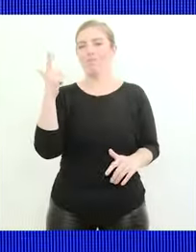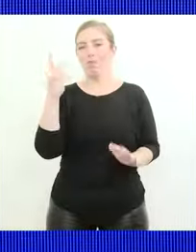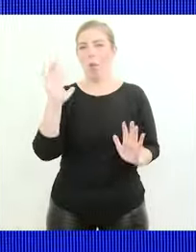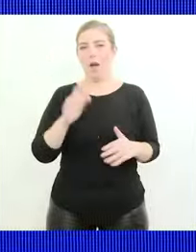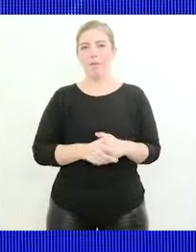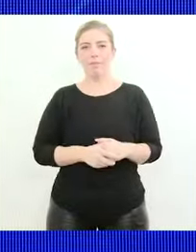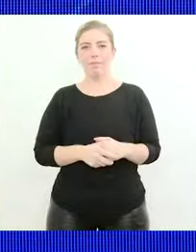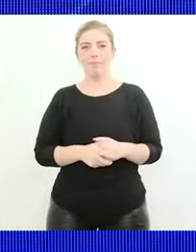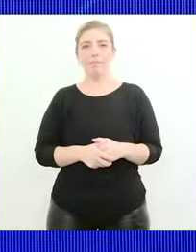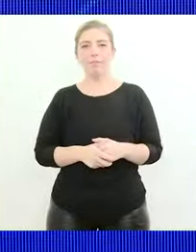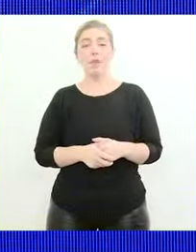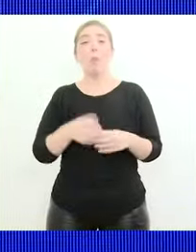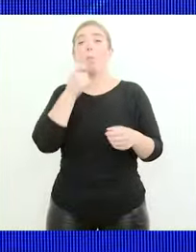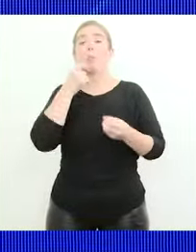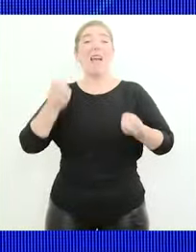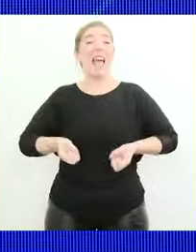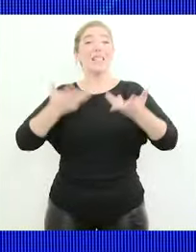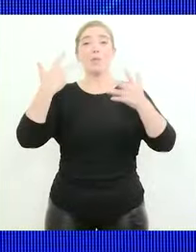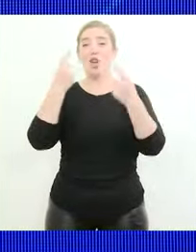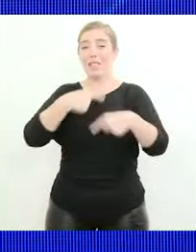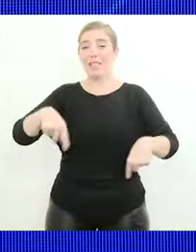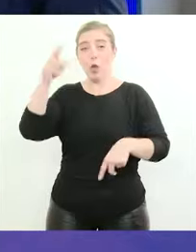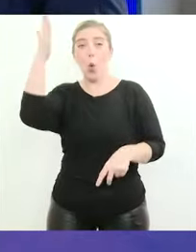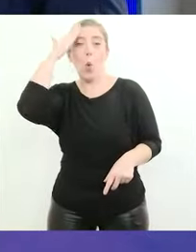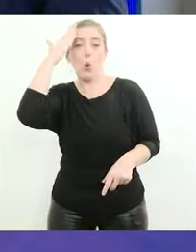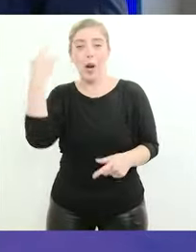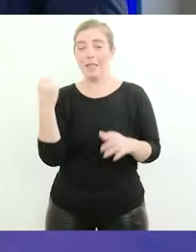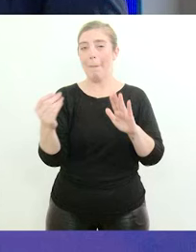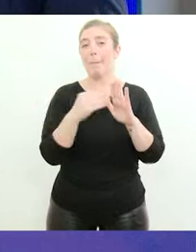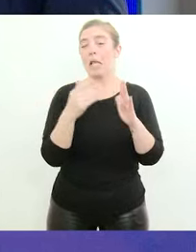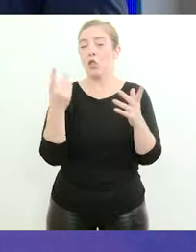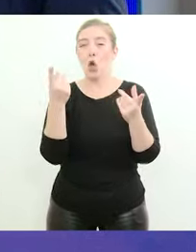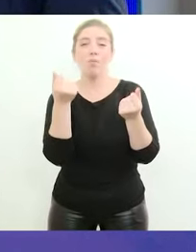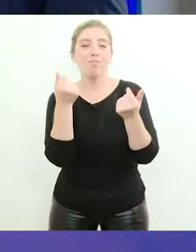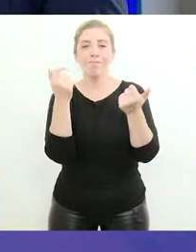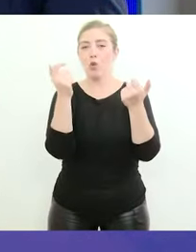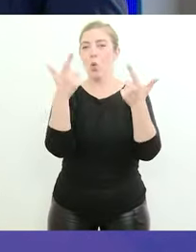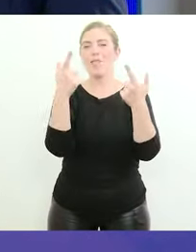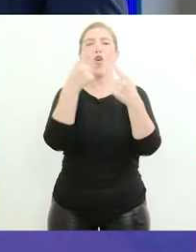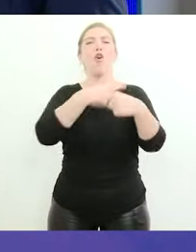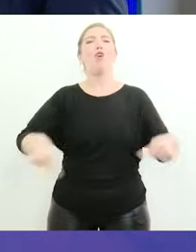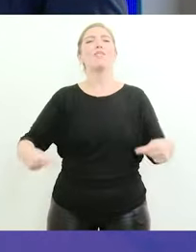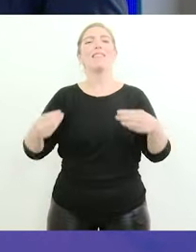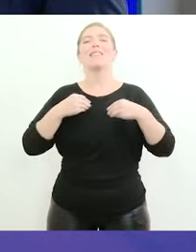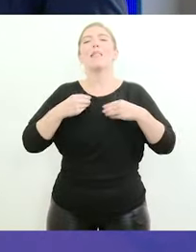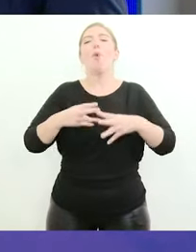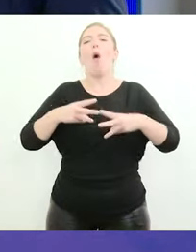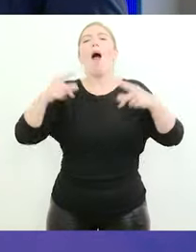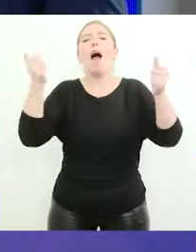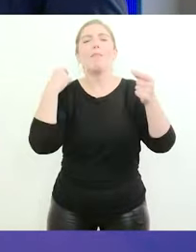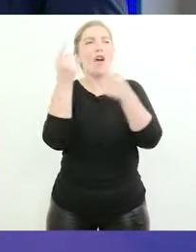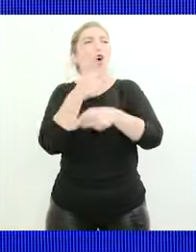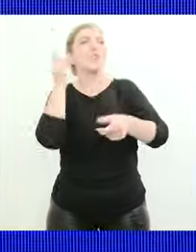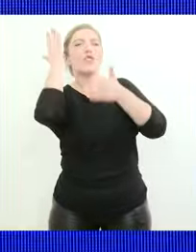las expresiones culturales no tienen precio son parte de lo que sentimos en el alma y de lo que soñamos y lo que